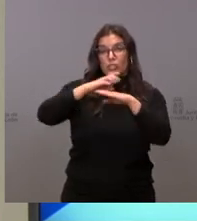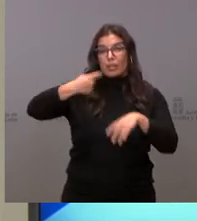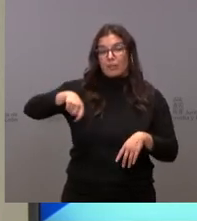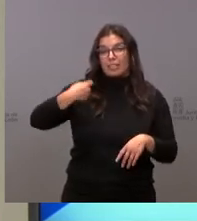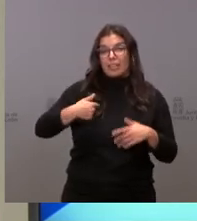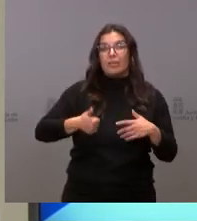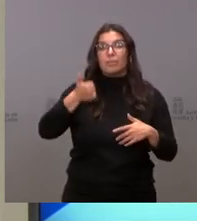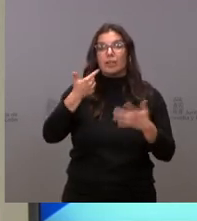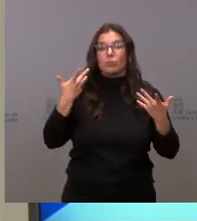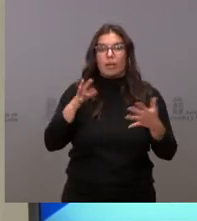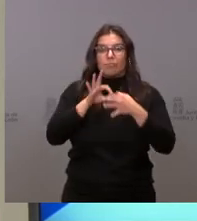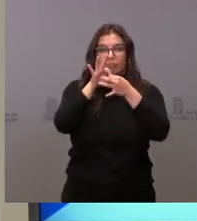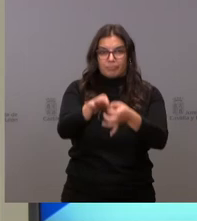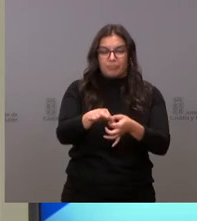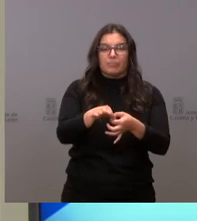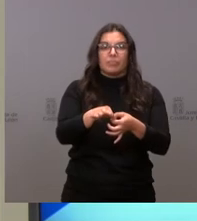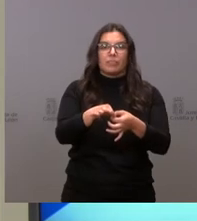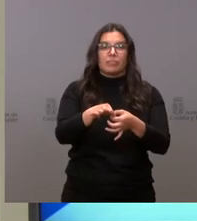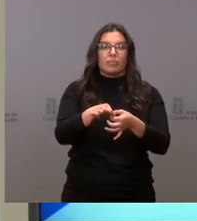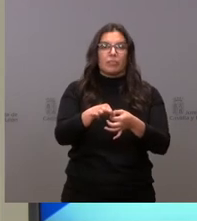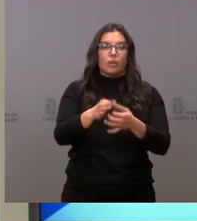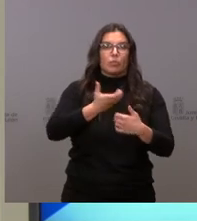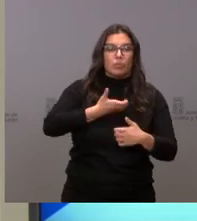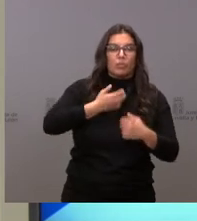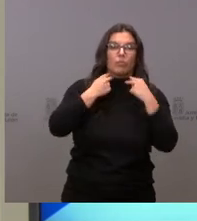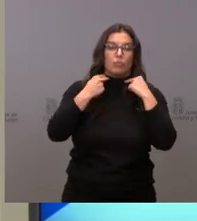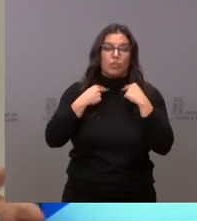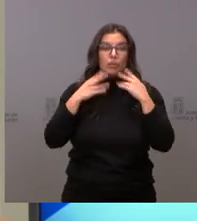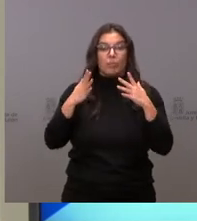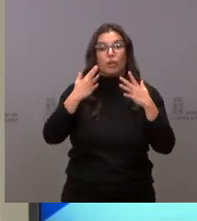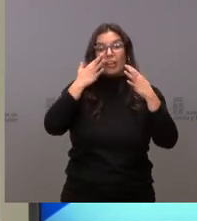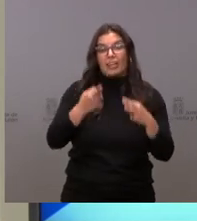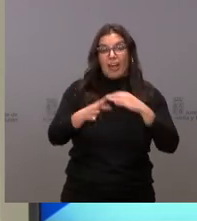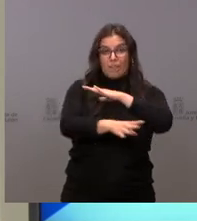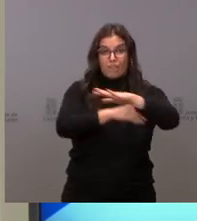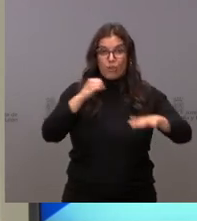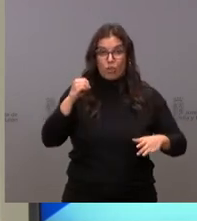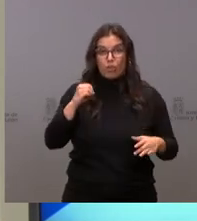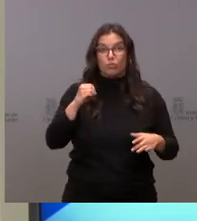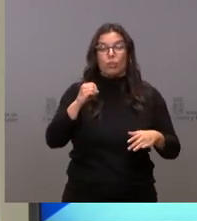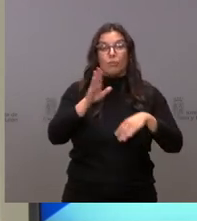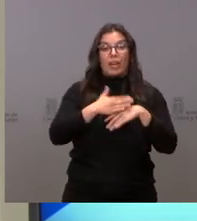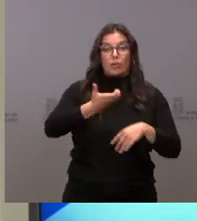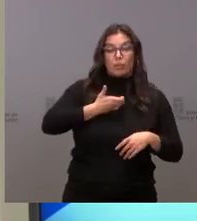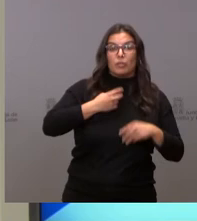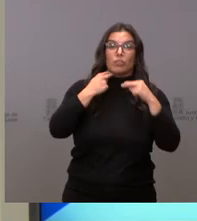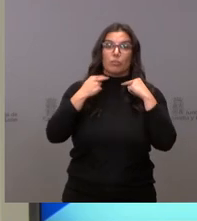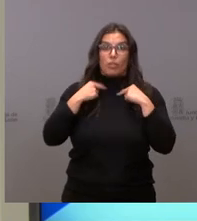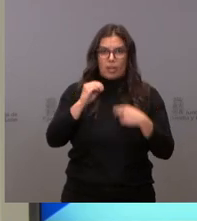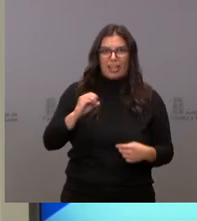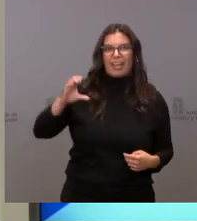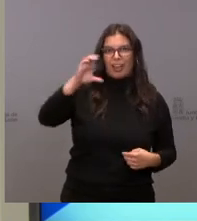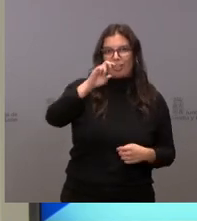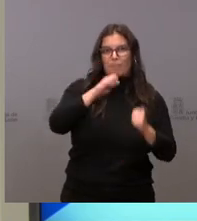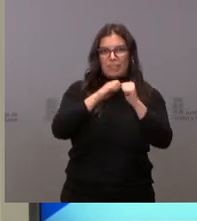tiene que ver con las corporaciones locales lo que es muy relevante es que los fondos para las corporaciones locales en este presupuesto crecen y crecen de forma importante que es